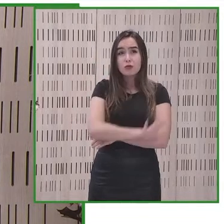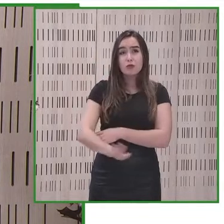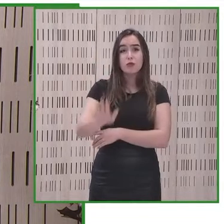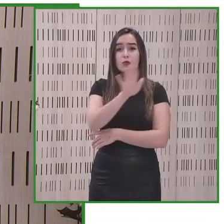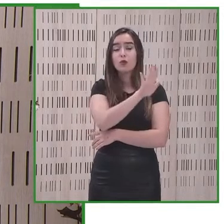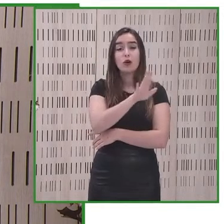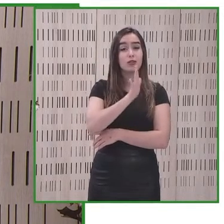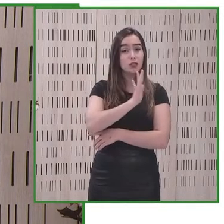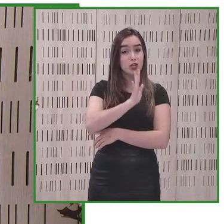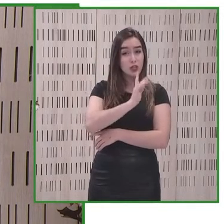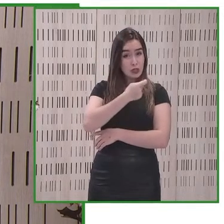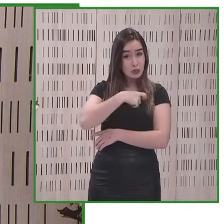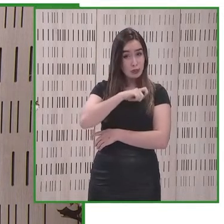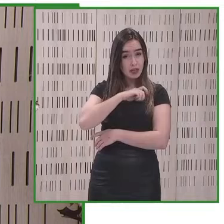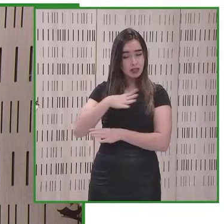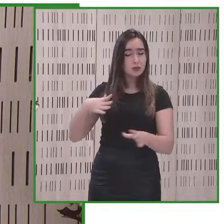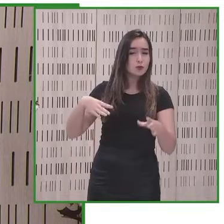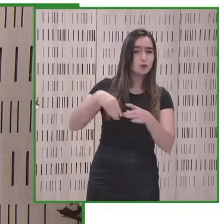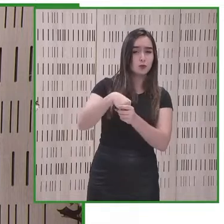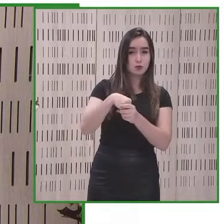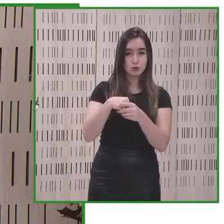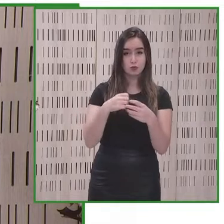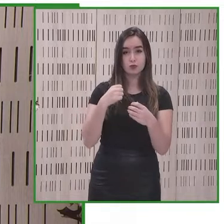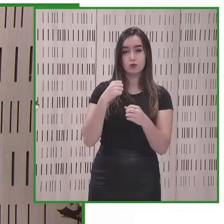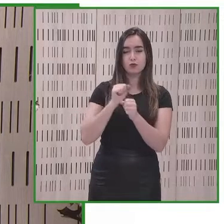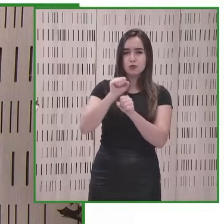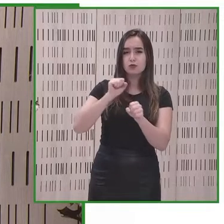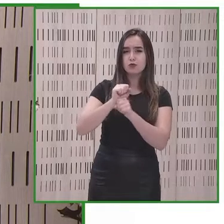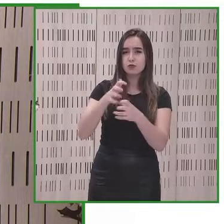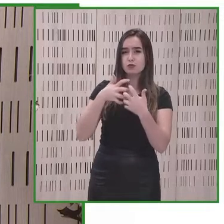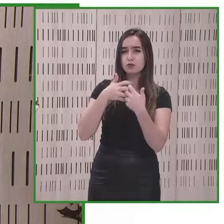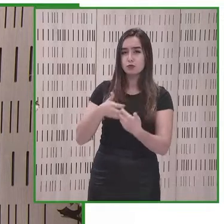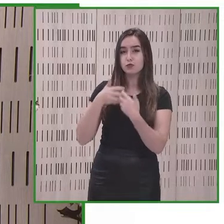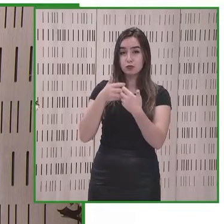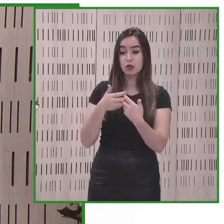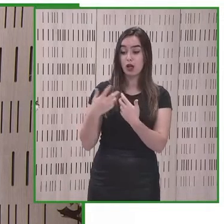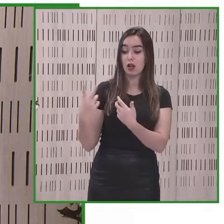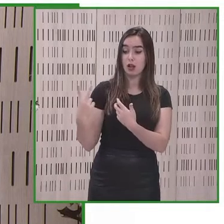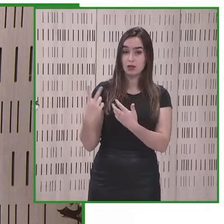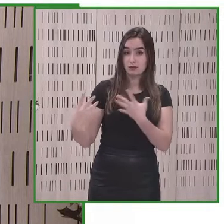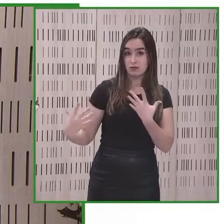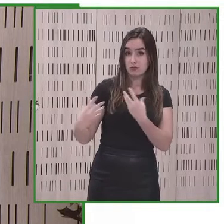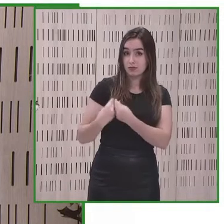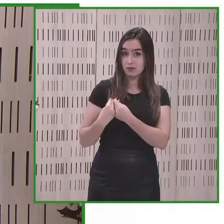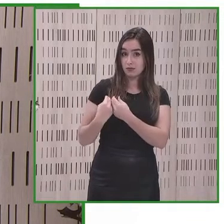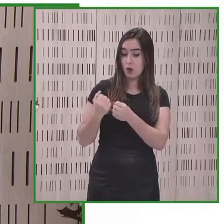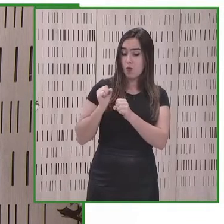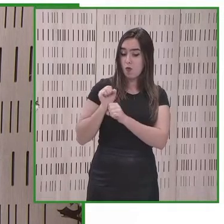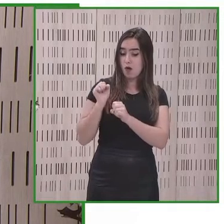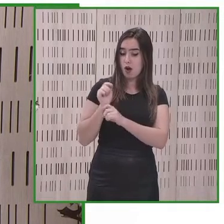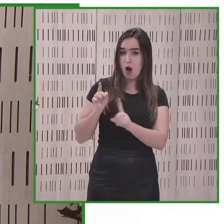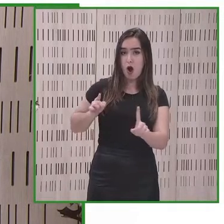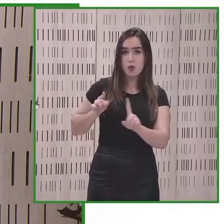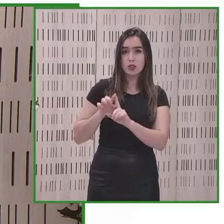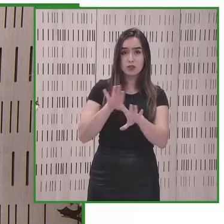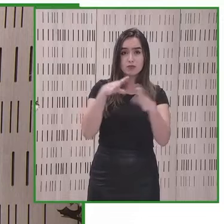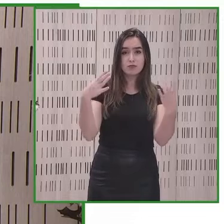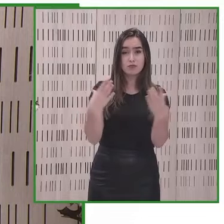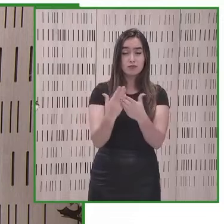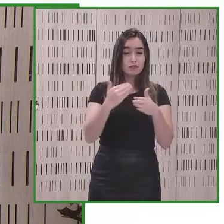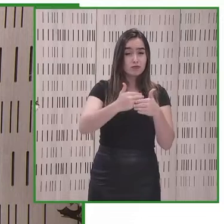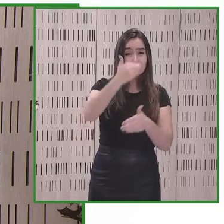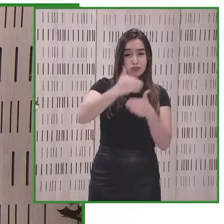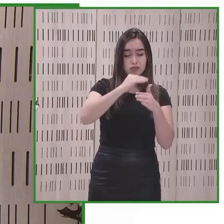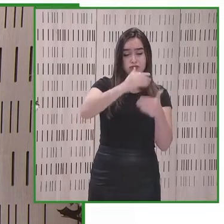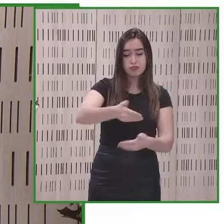hace ya muchísimos años y que junto estamos trabajando para expandir este objetivo por un mundo sin barreras hacia